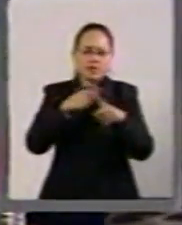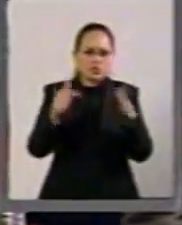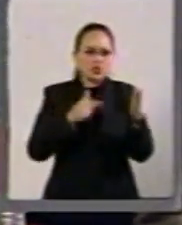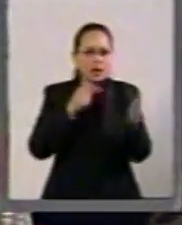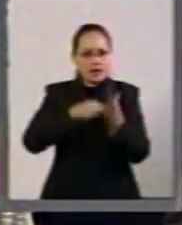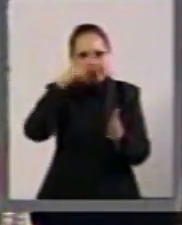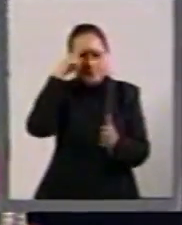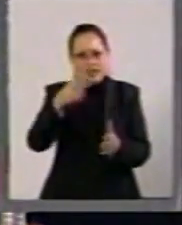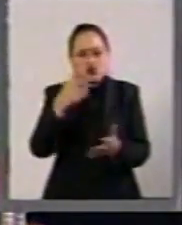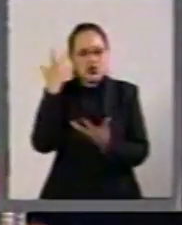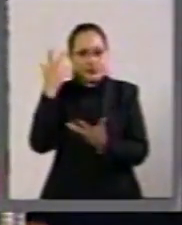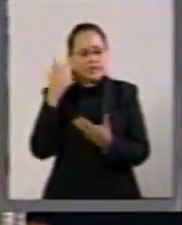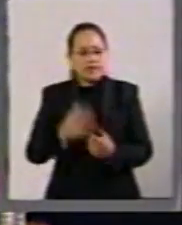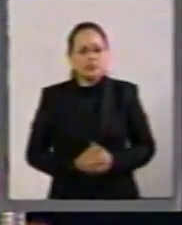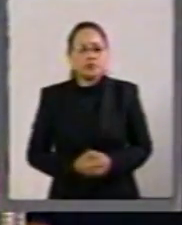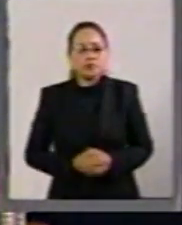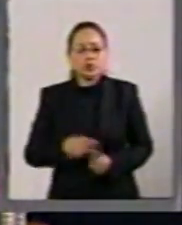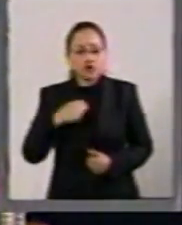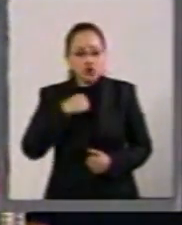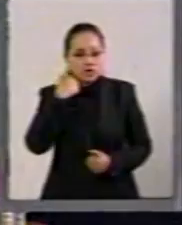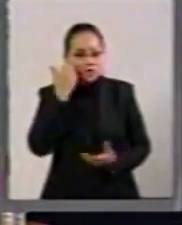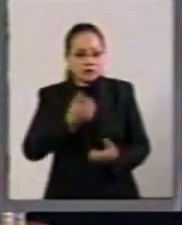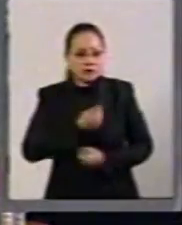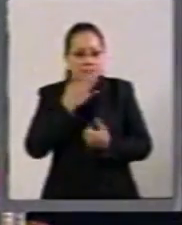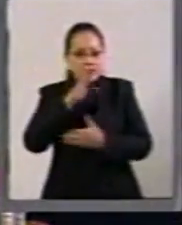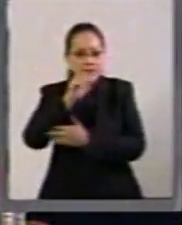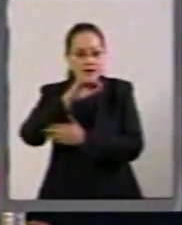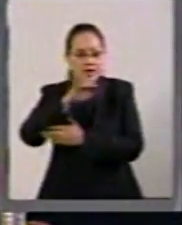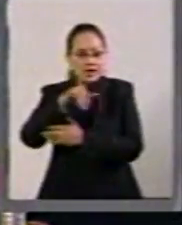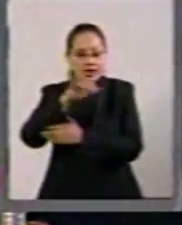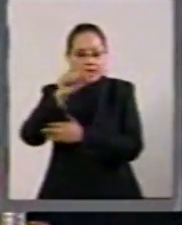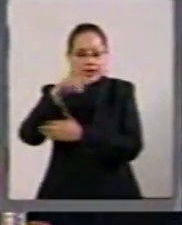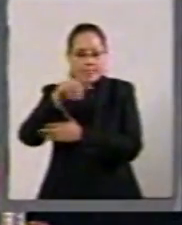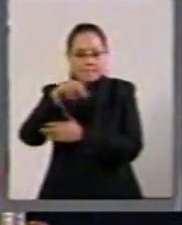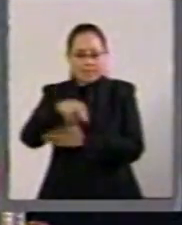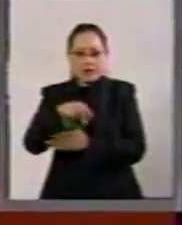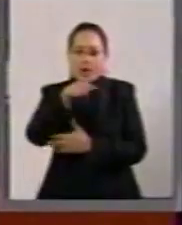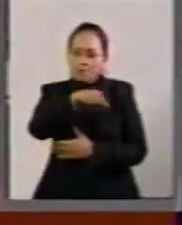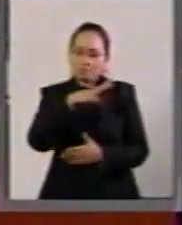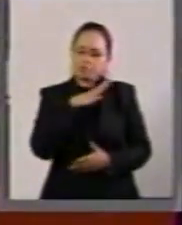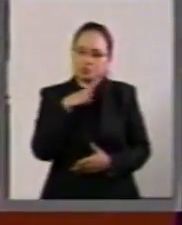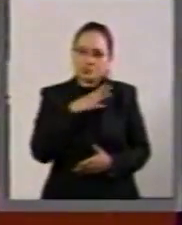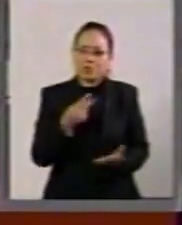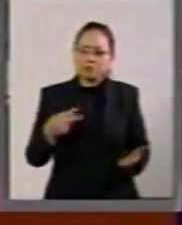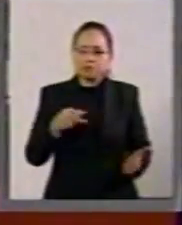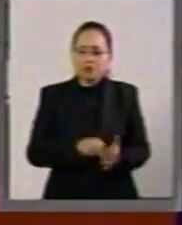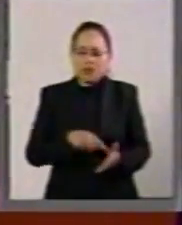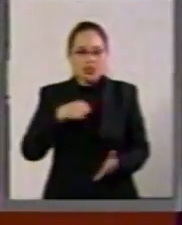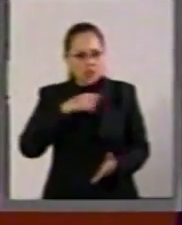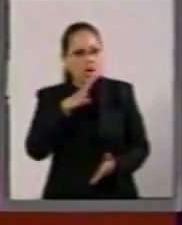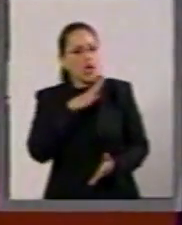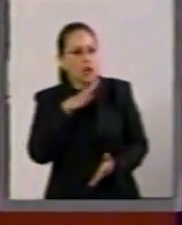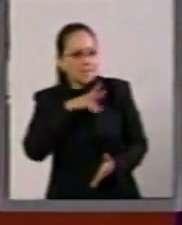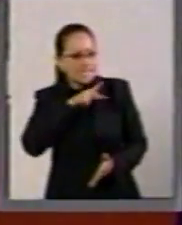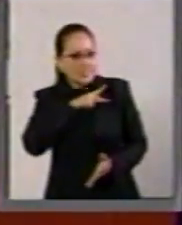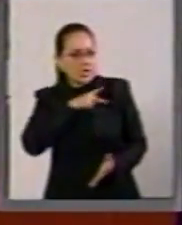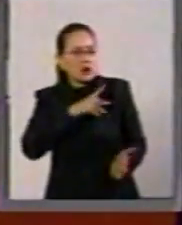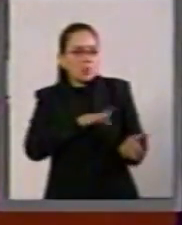del país. Yo le quiero decir a Benjamín, que está aquí presente, que cuenta con mi apoyo,